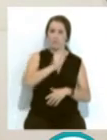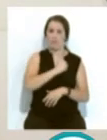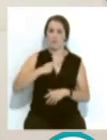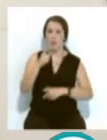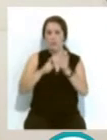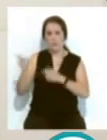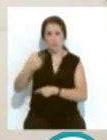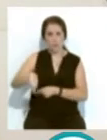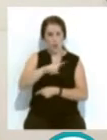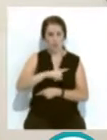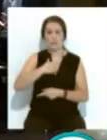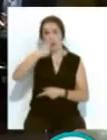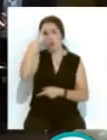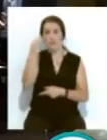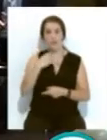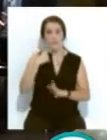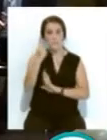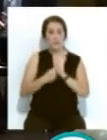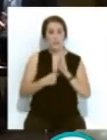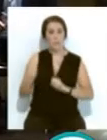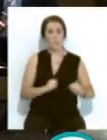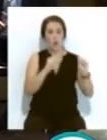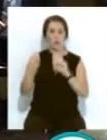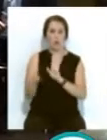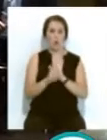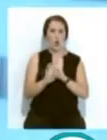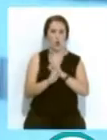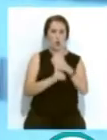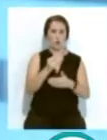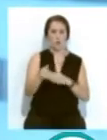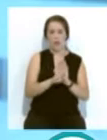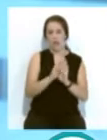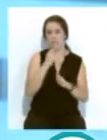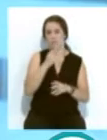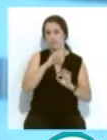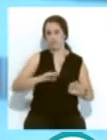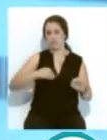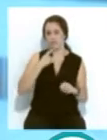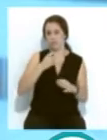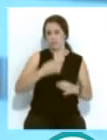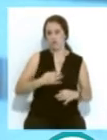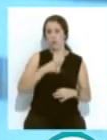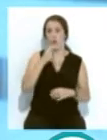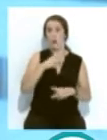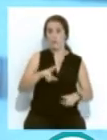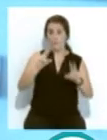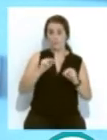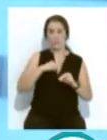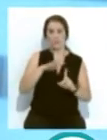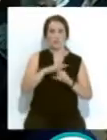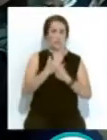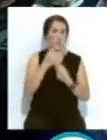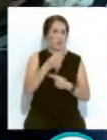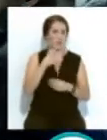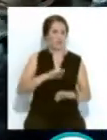de toda la población. Recuerda que las medidas de protección continúan manteniéndose plenamente vigentes... ...una vez concluida la situación